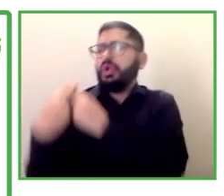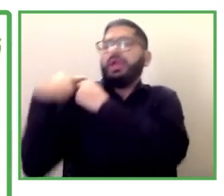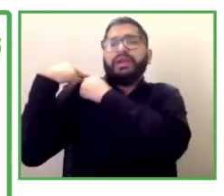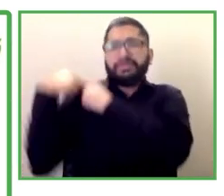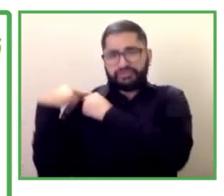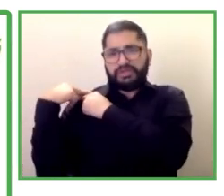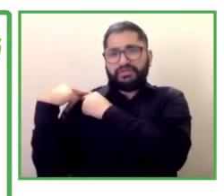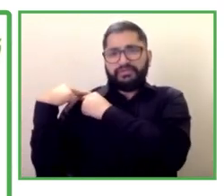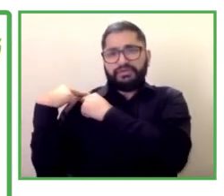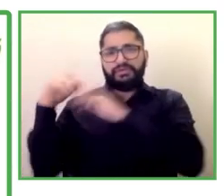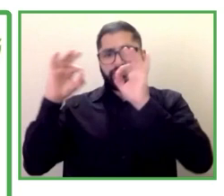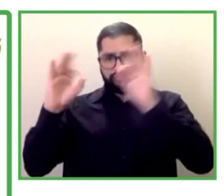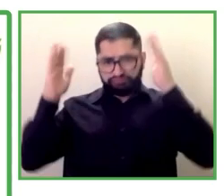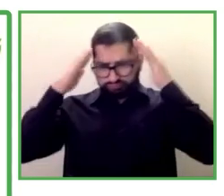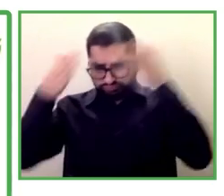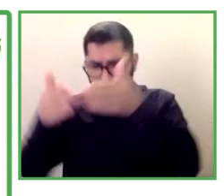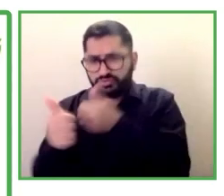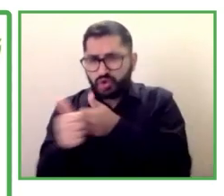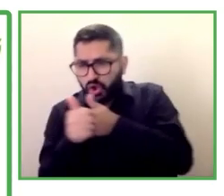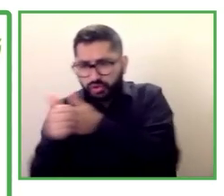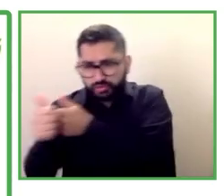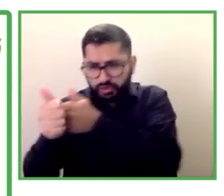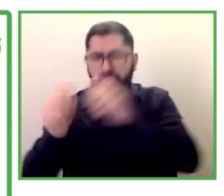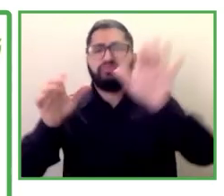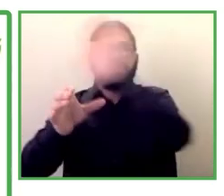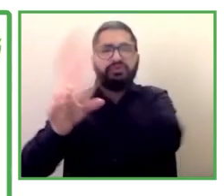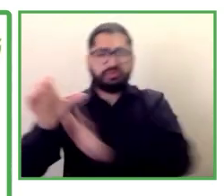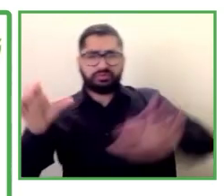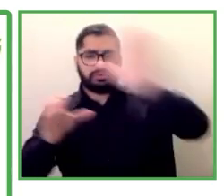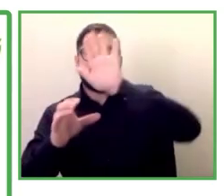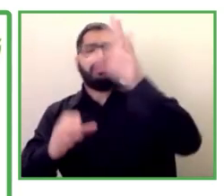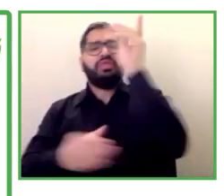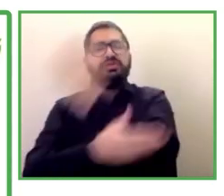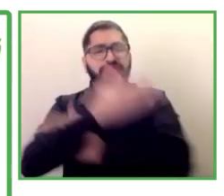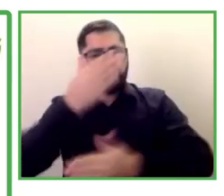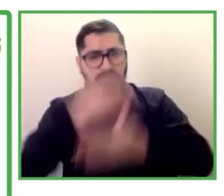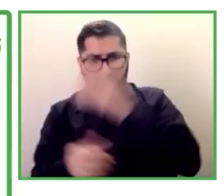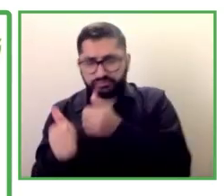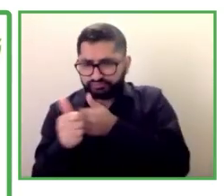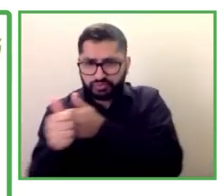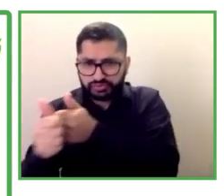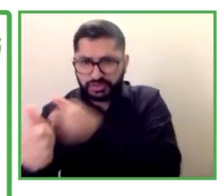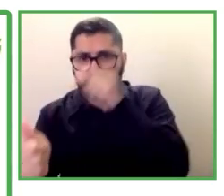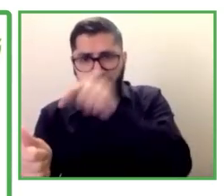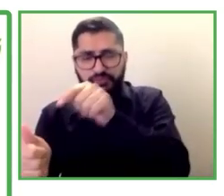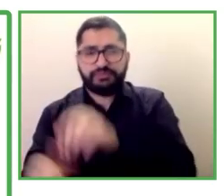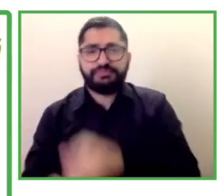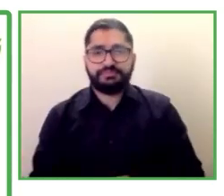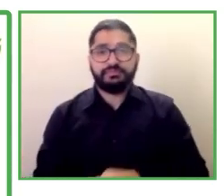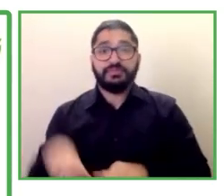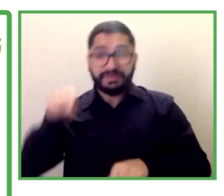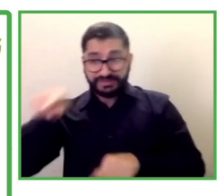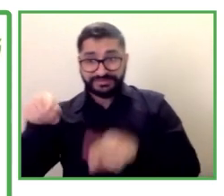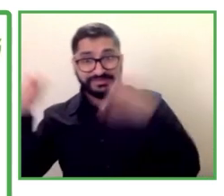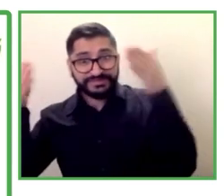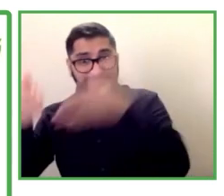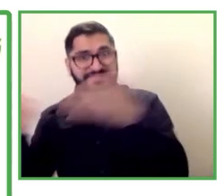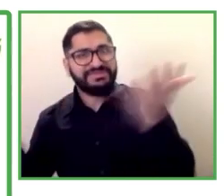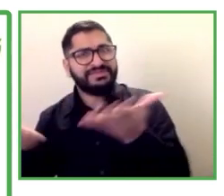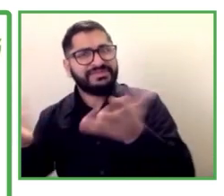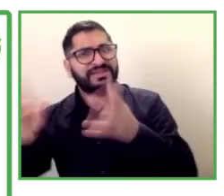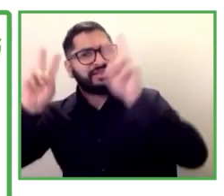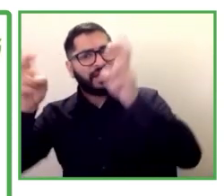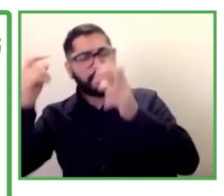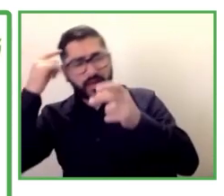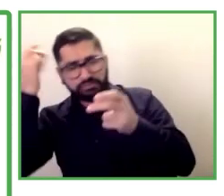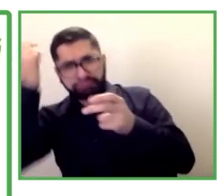depende de esta Dirección General esta oficina tuvo la iniciativa de solicitar a la Dirección General de Función Pública esta